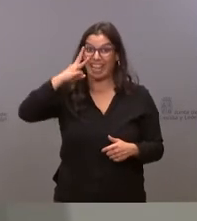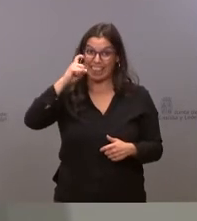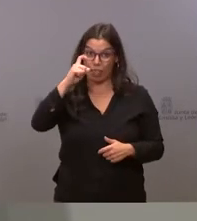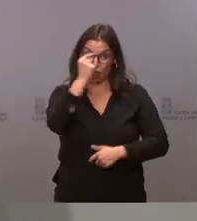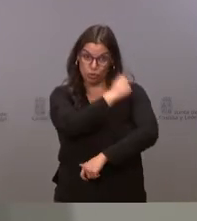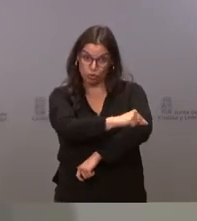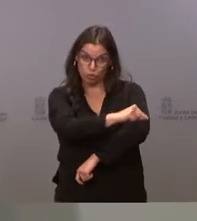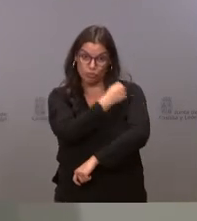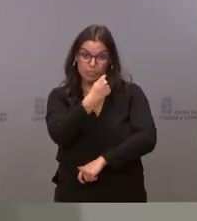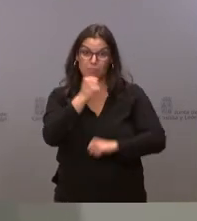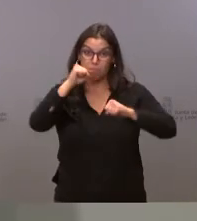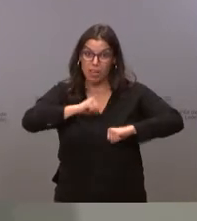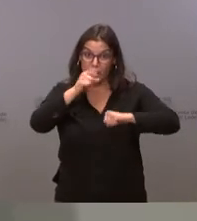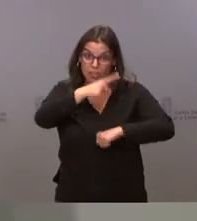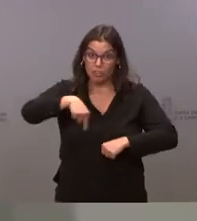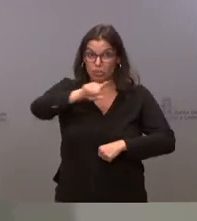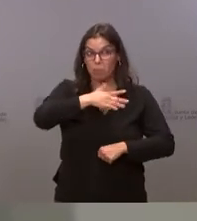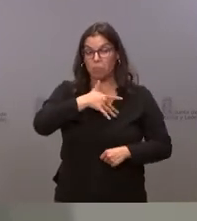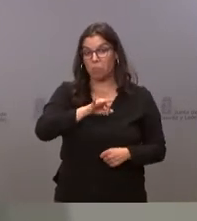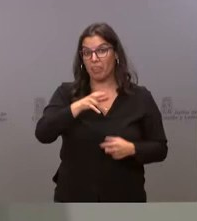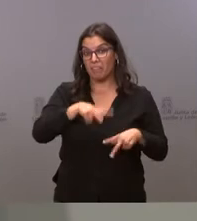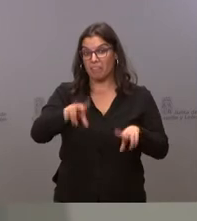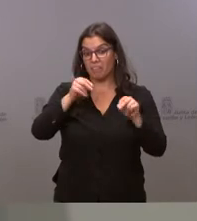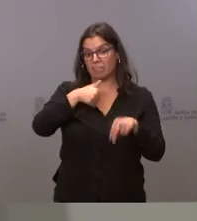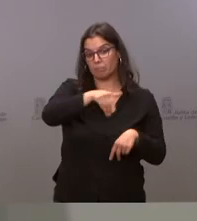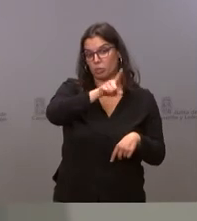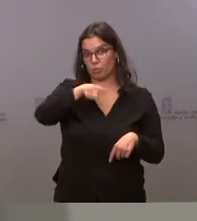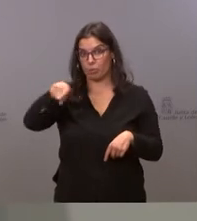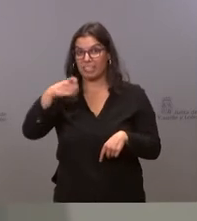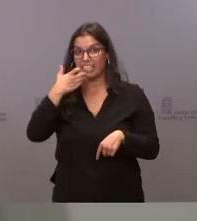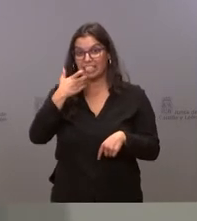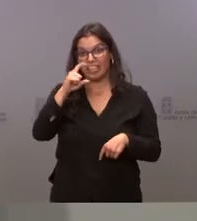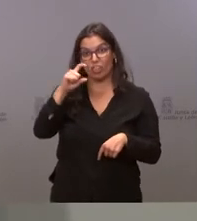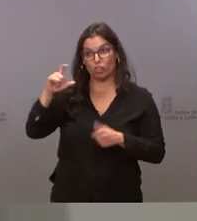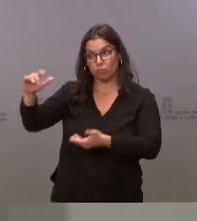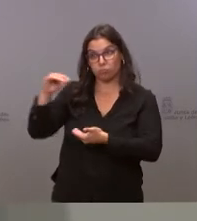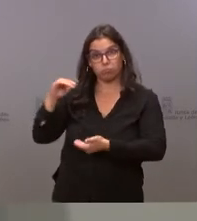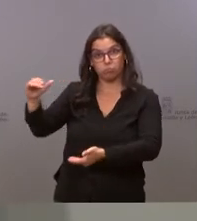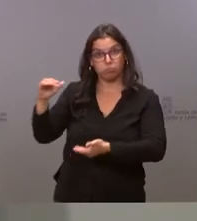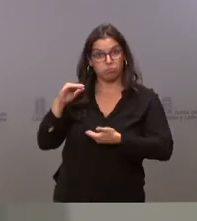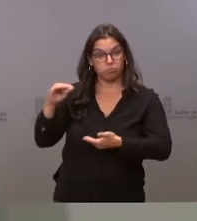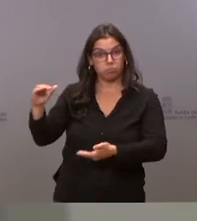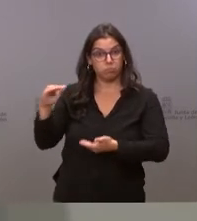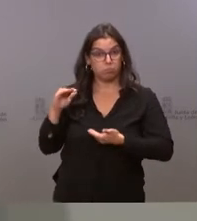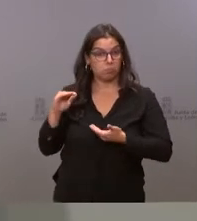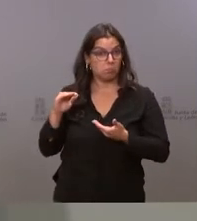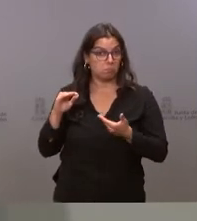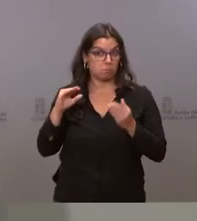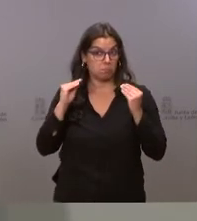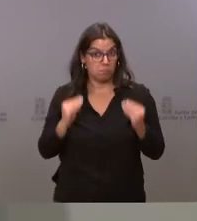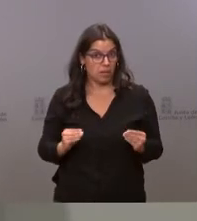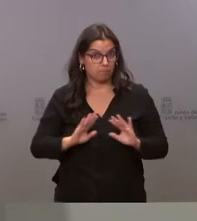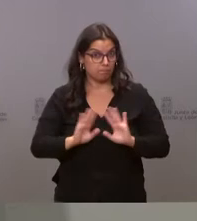a lo largo de los próximos meses si el suministro no nos falla.